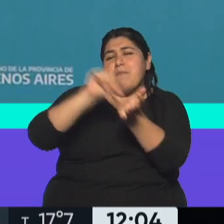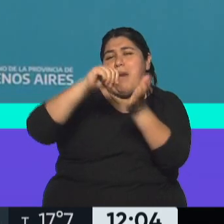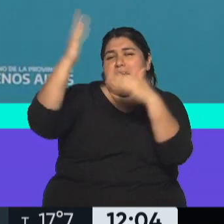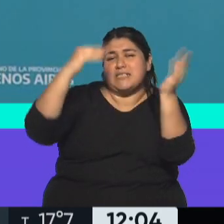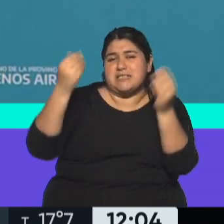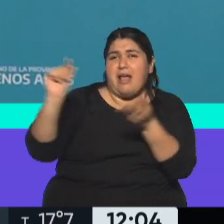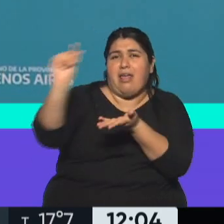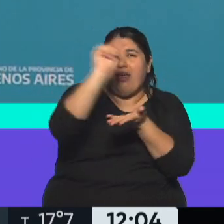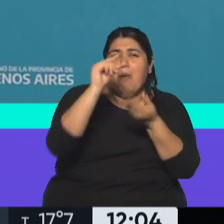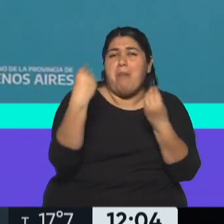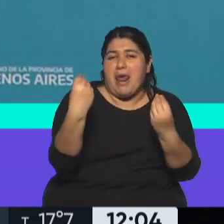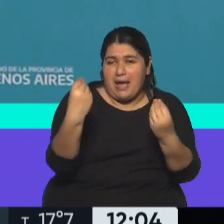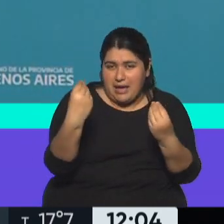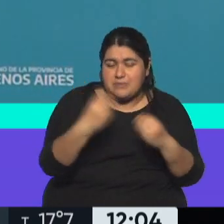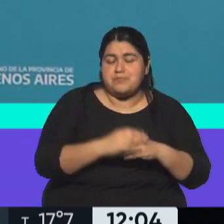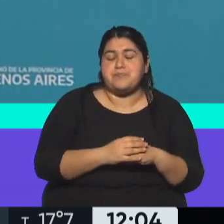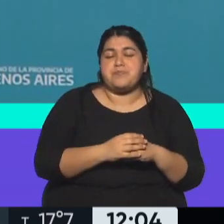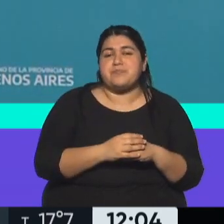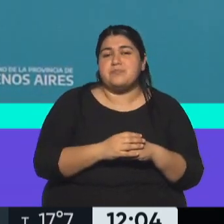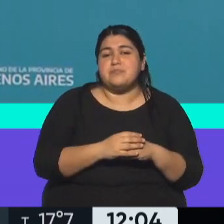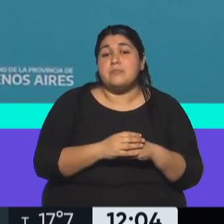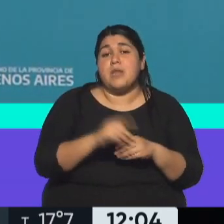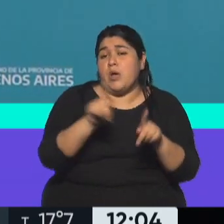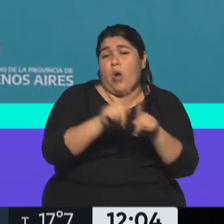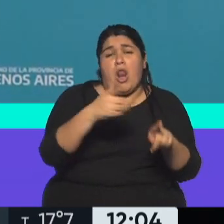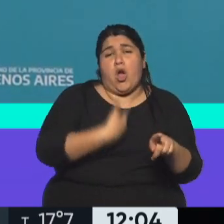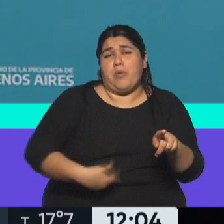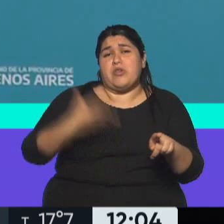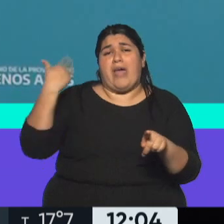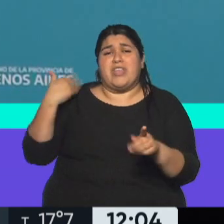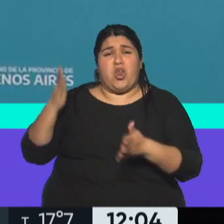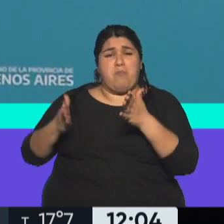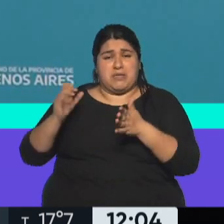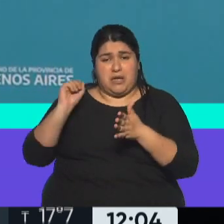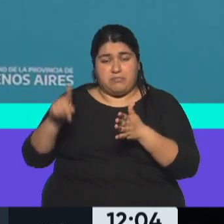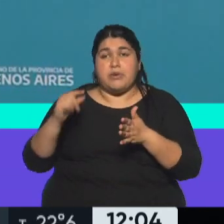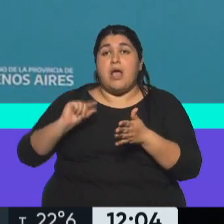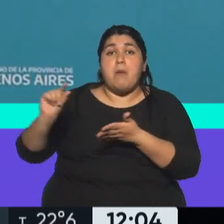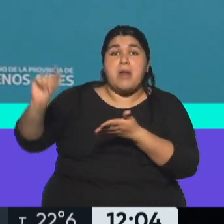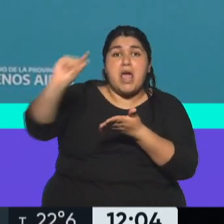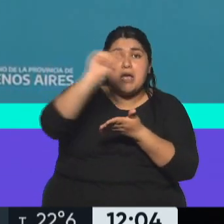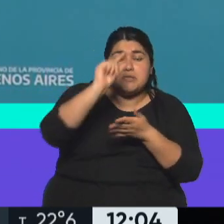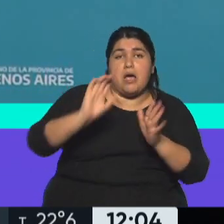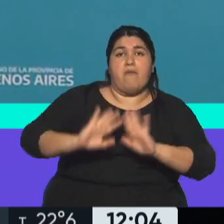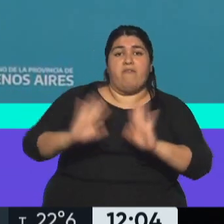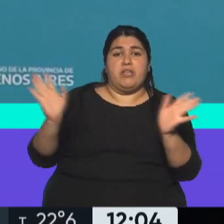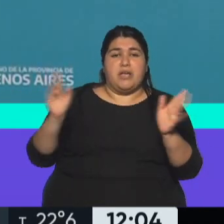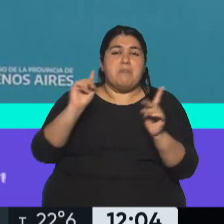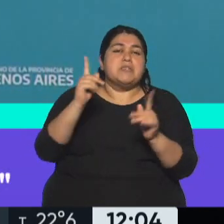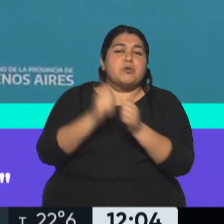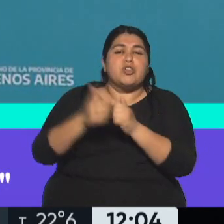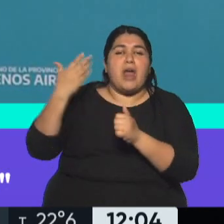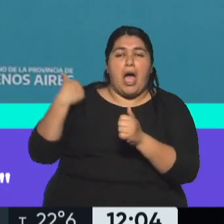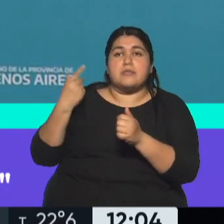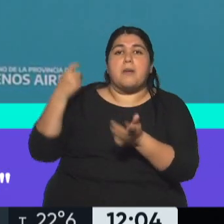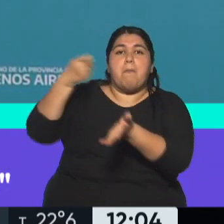tienen a hacerlo? Sabiendo además, como le pasó al gobierno anterior, que en un momento te dejan de prestar la historia de la deuda de Macri es que le